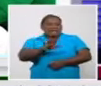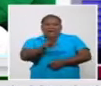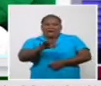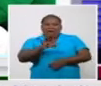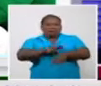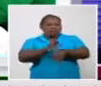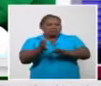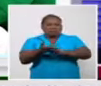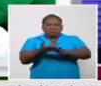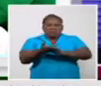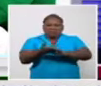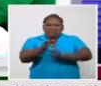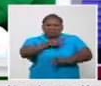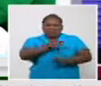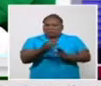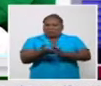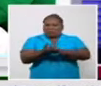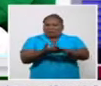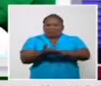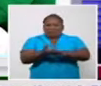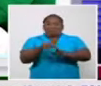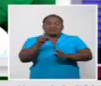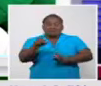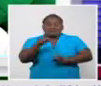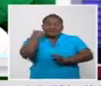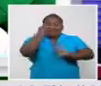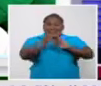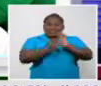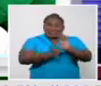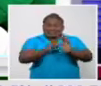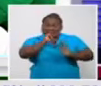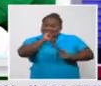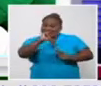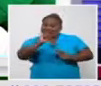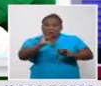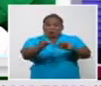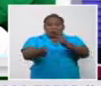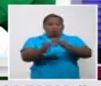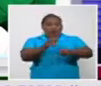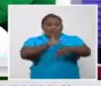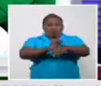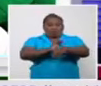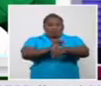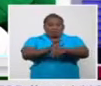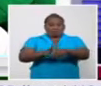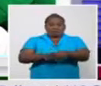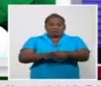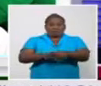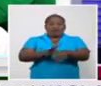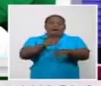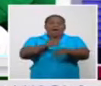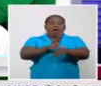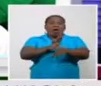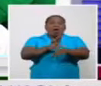Característica que hace difícil el control de esta enfermedad. En el acumulado, el 55